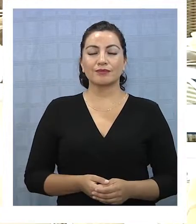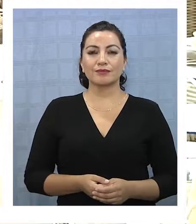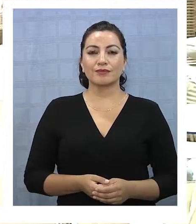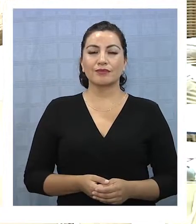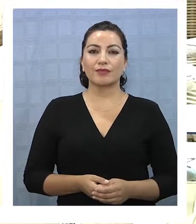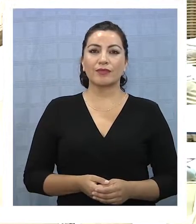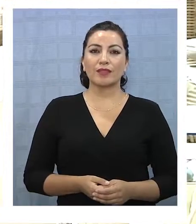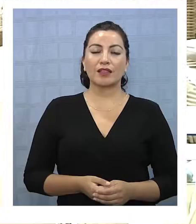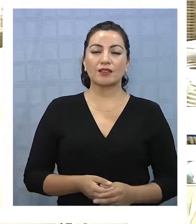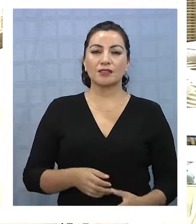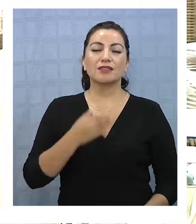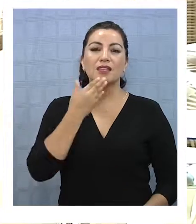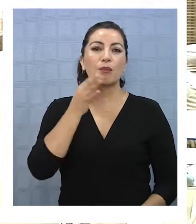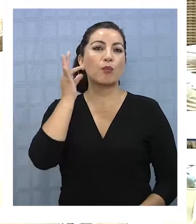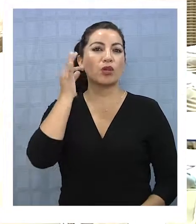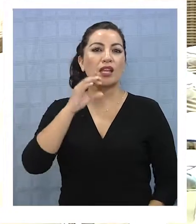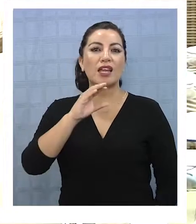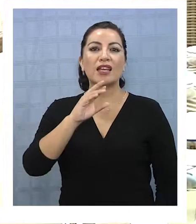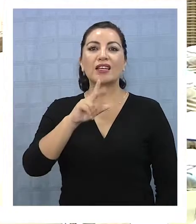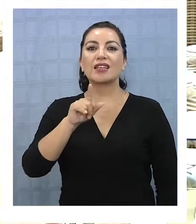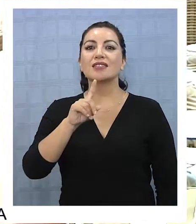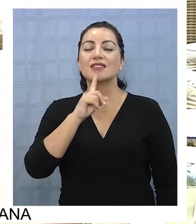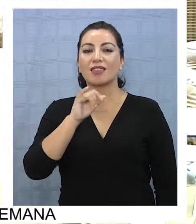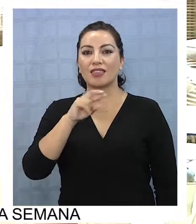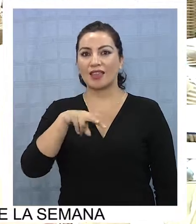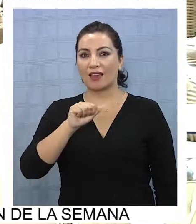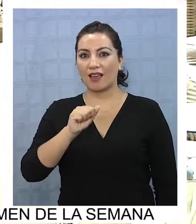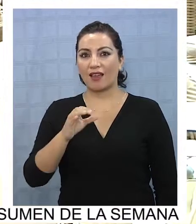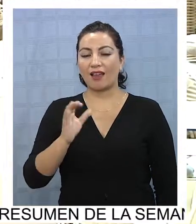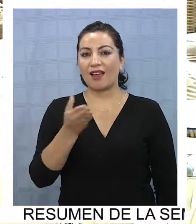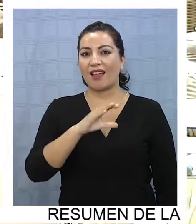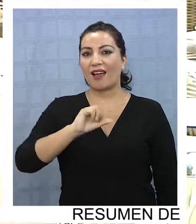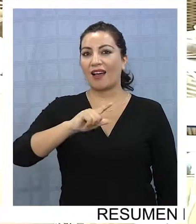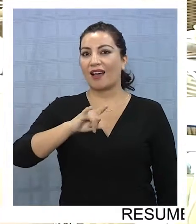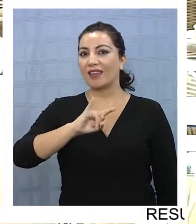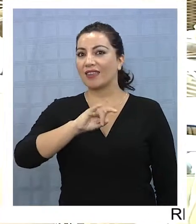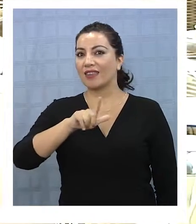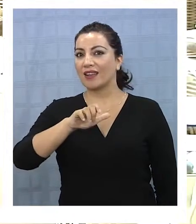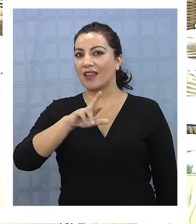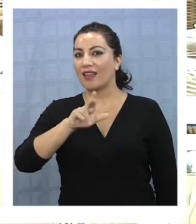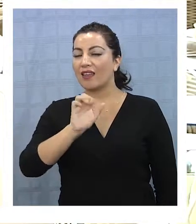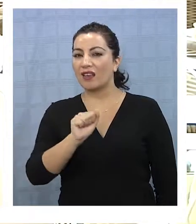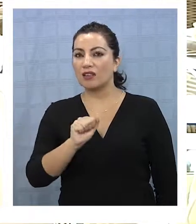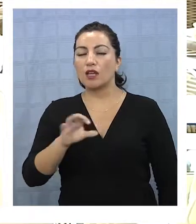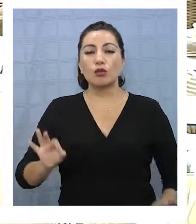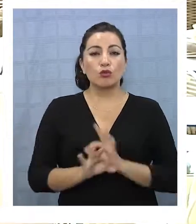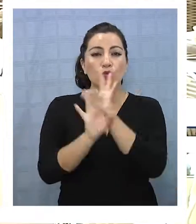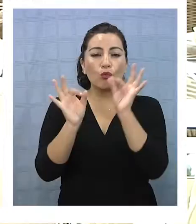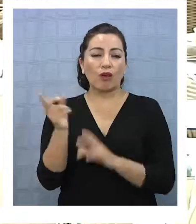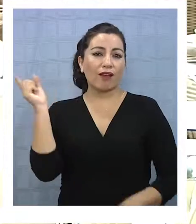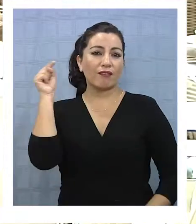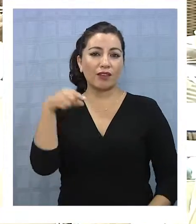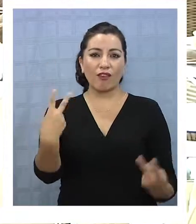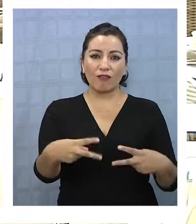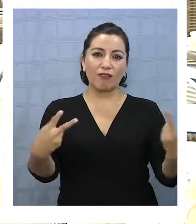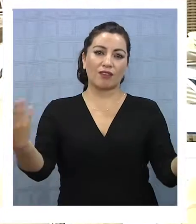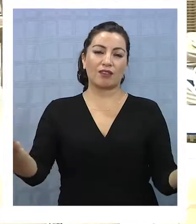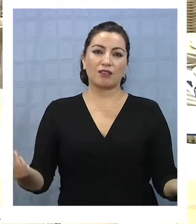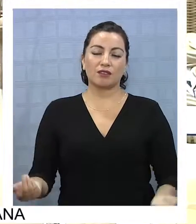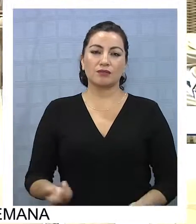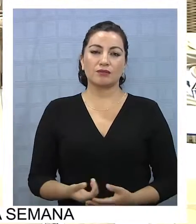bueno, la Cristina Aguilera sería maravilloso, maravilloso, la media voz también, tampoco ha venido, ¿cachai?